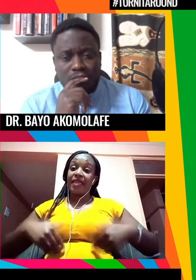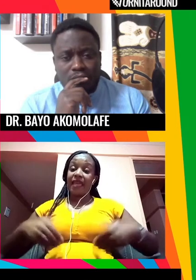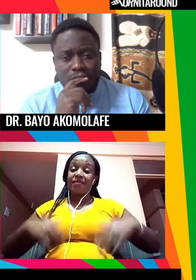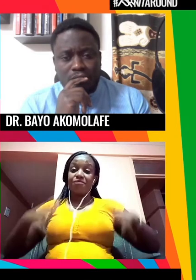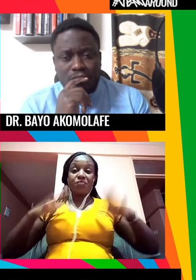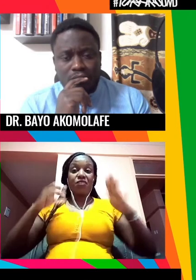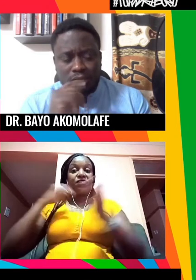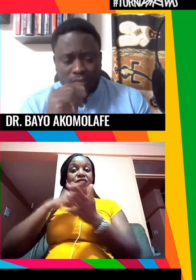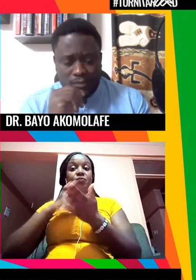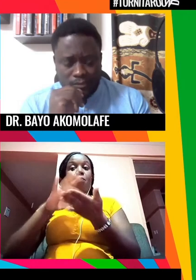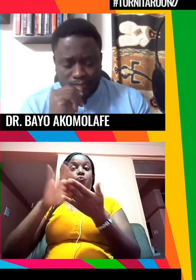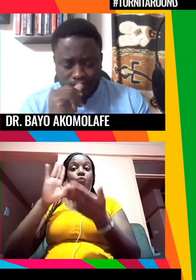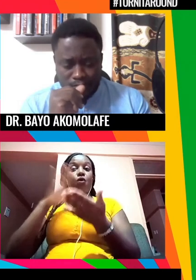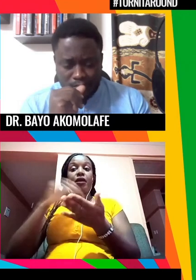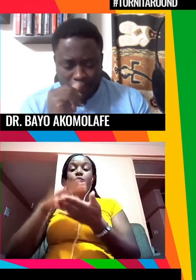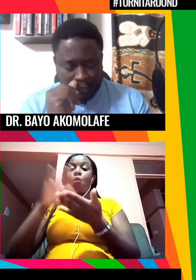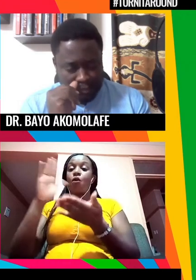sobre todo porque también